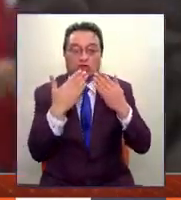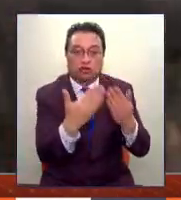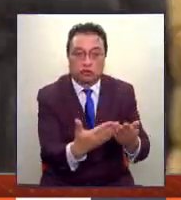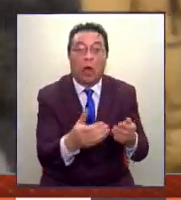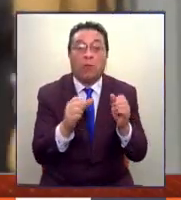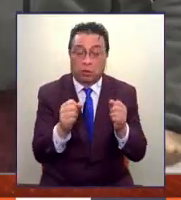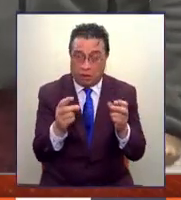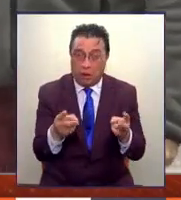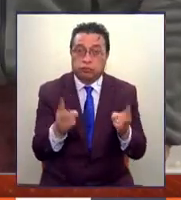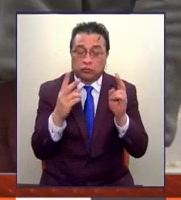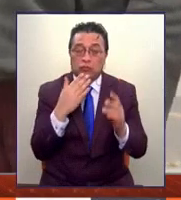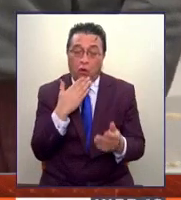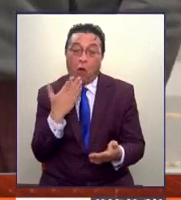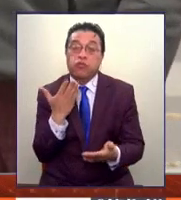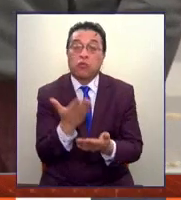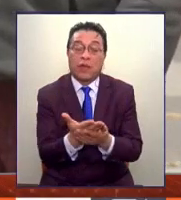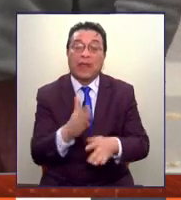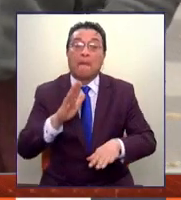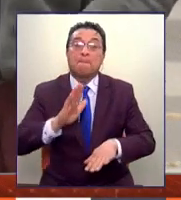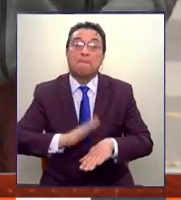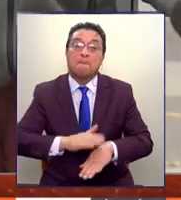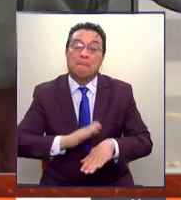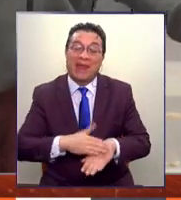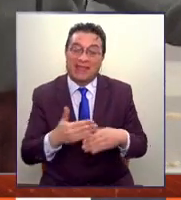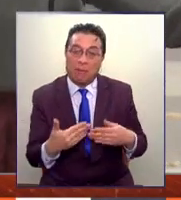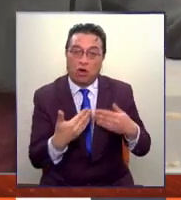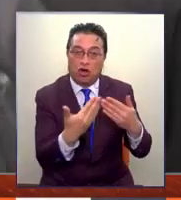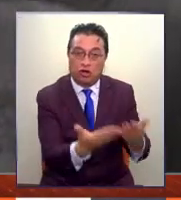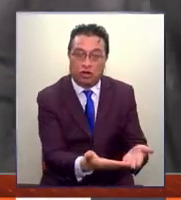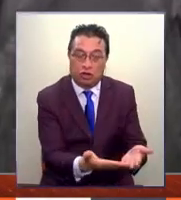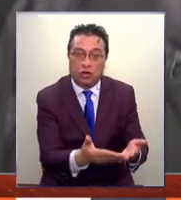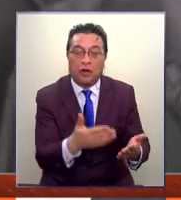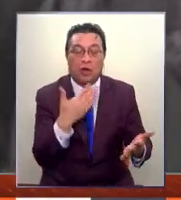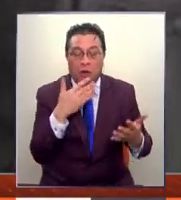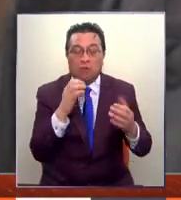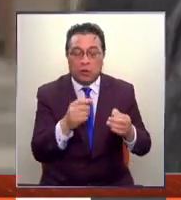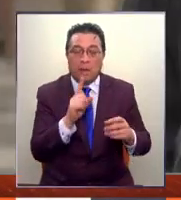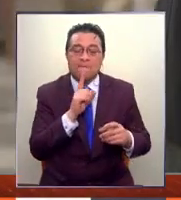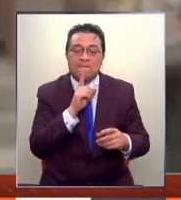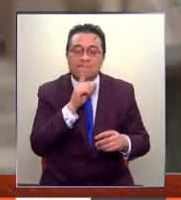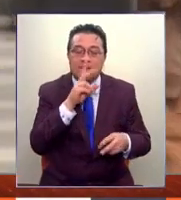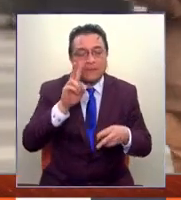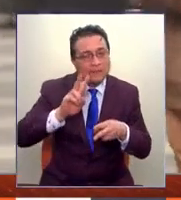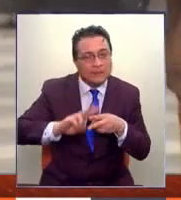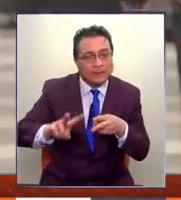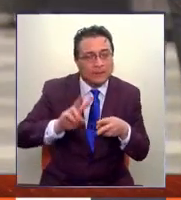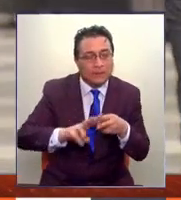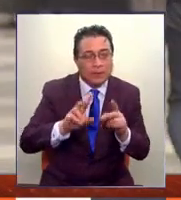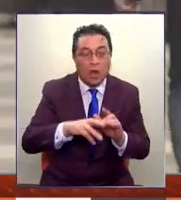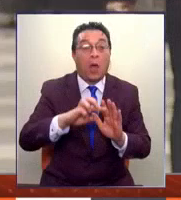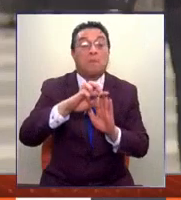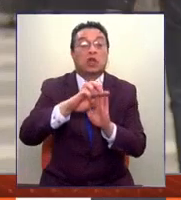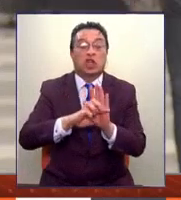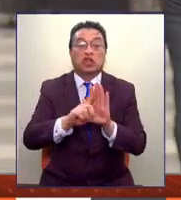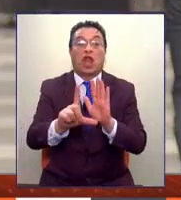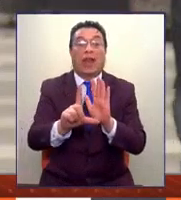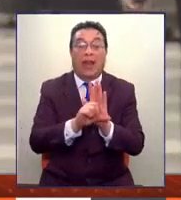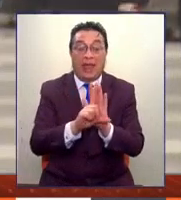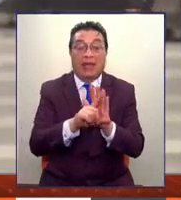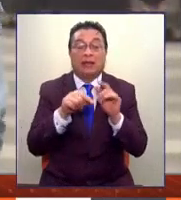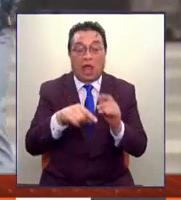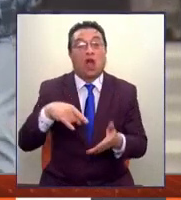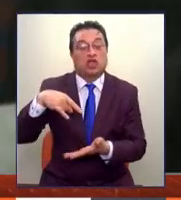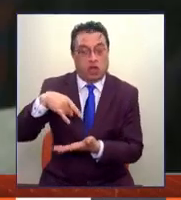accedido, ¿no es cierto?, y hemos trabajado a seguir perfeccionándolo, y vamos a ir con un proyecto de ley prontamente al